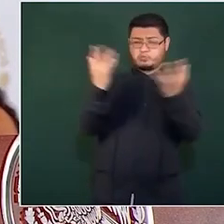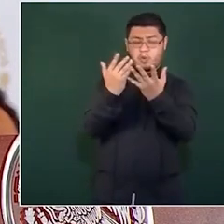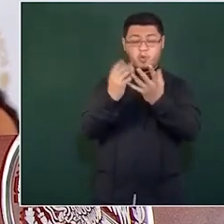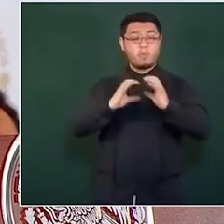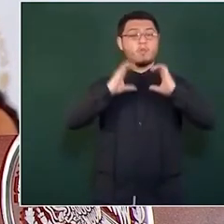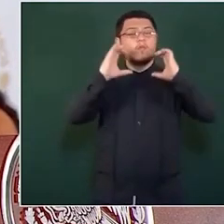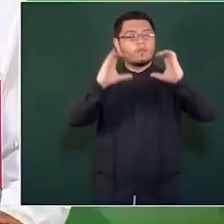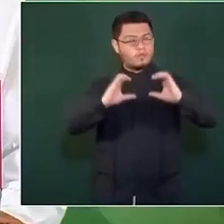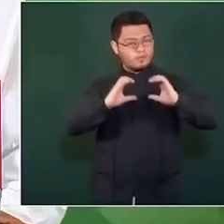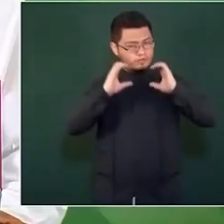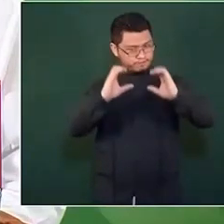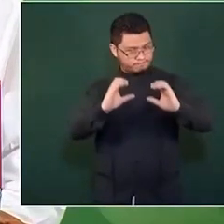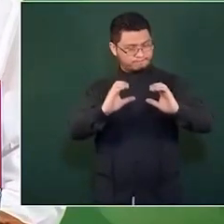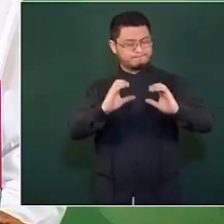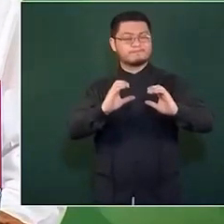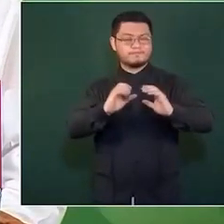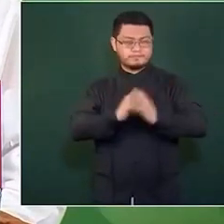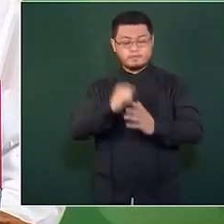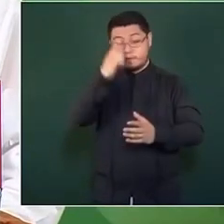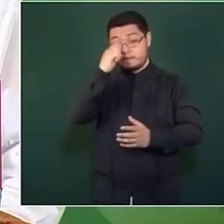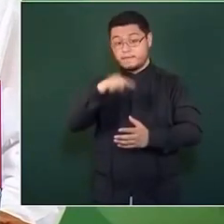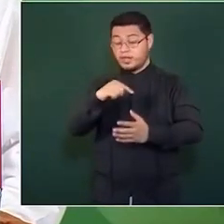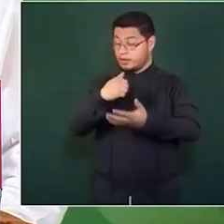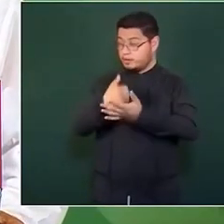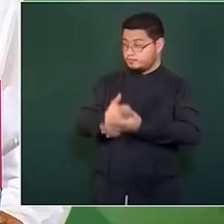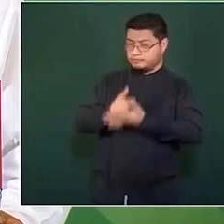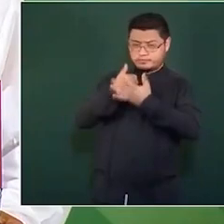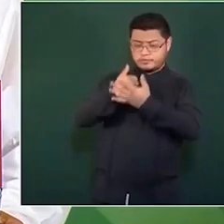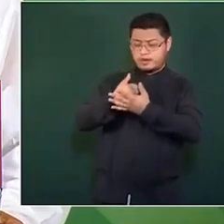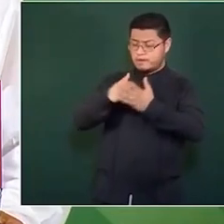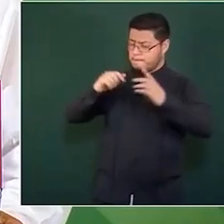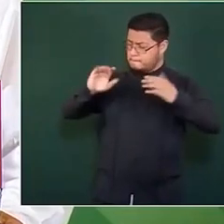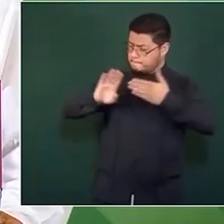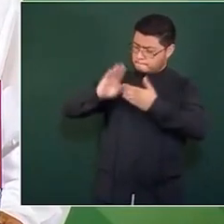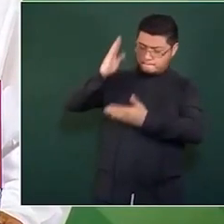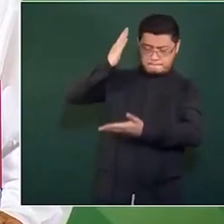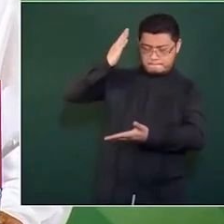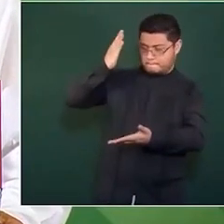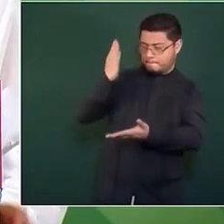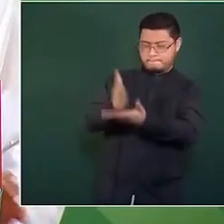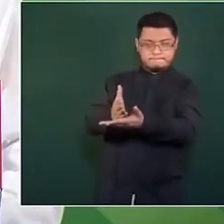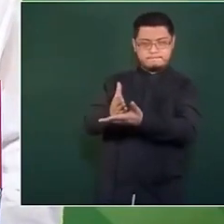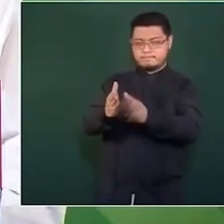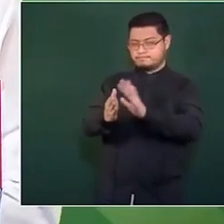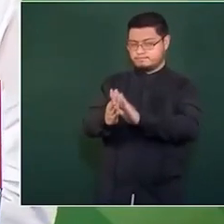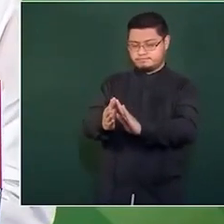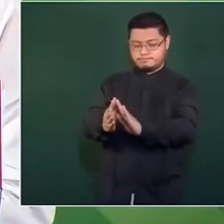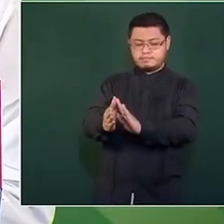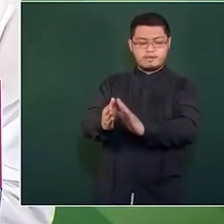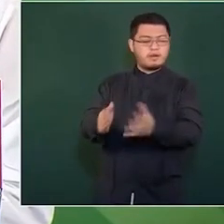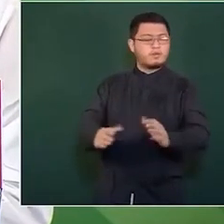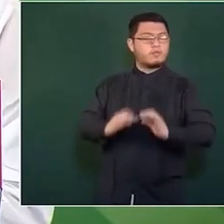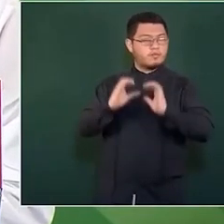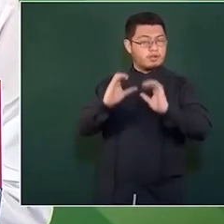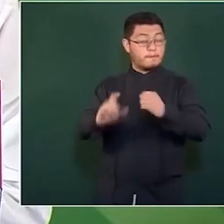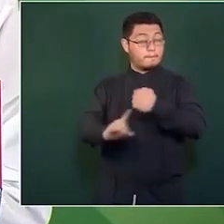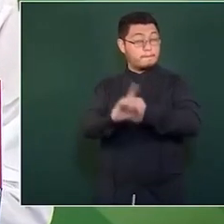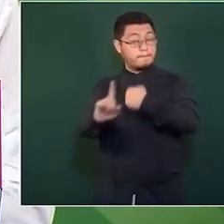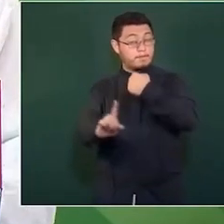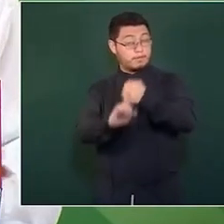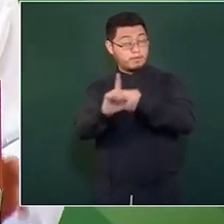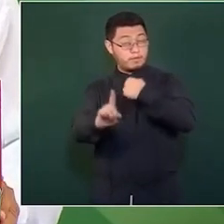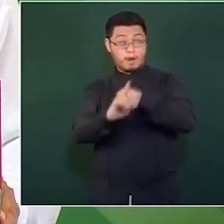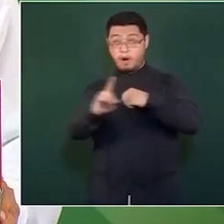a detener el problema del